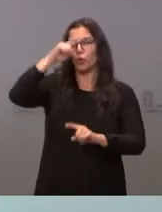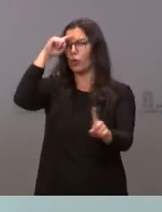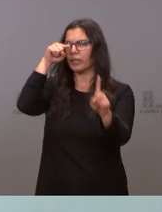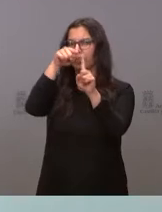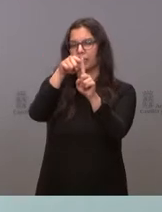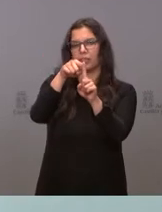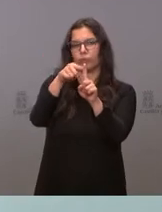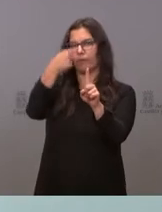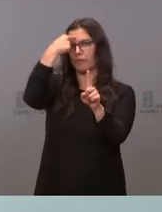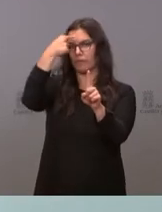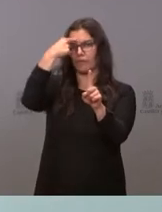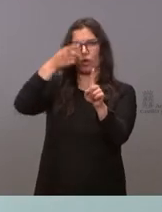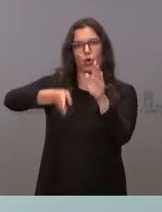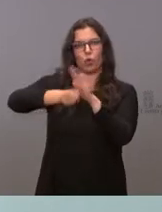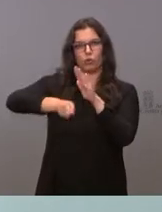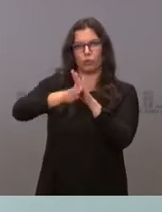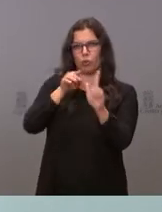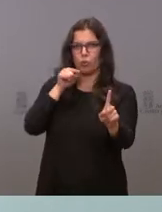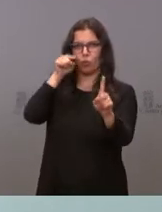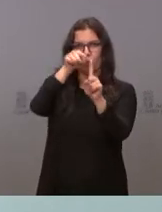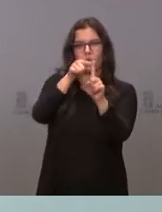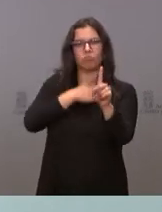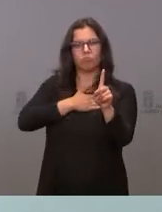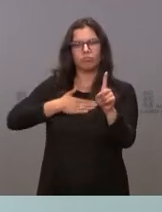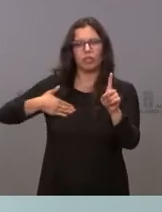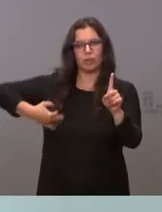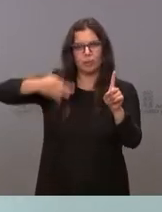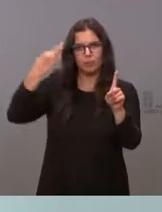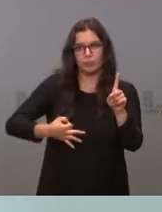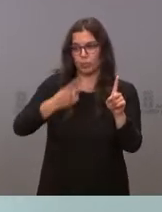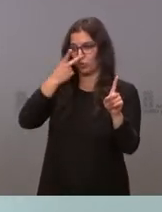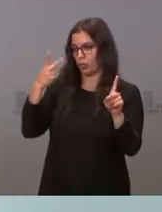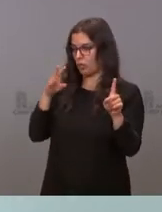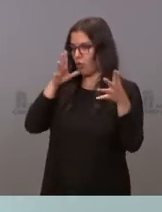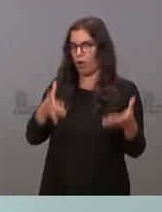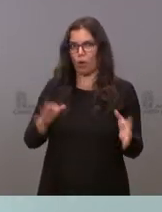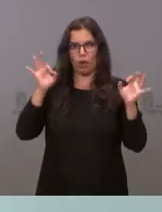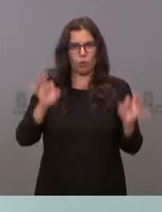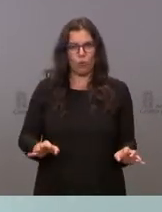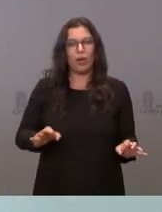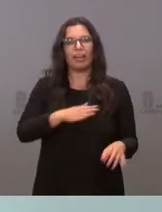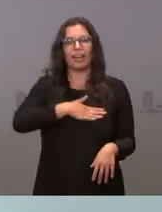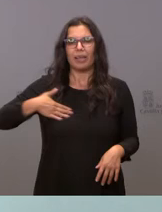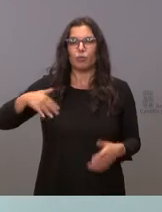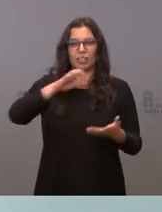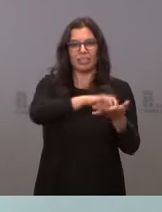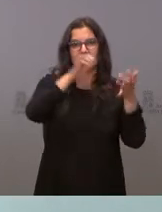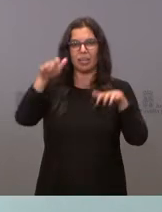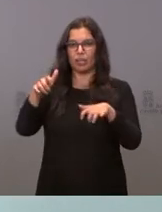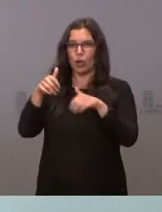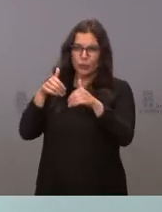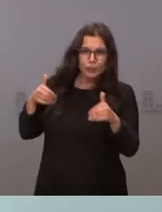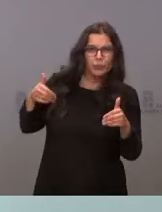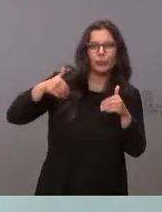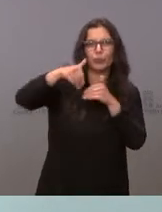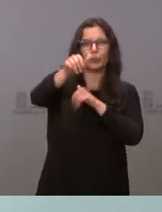en el que permanece la firme voluntad que teníamos hace dos años de llevar a Castilla y León al mañana.